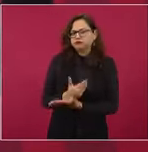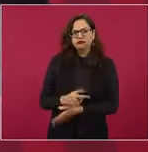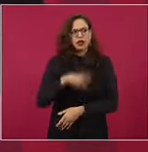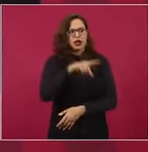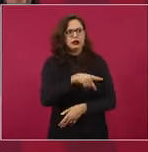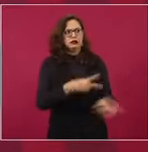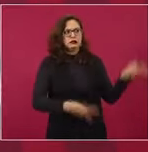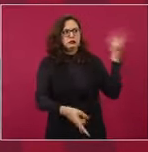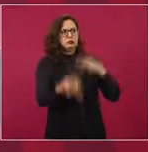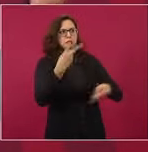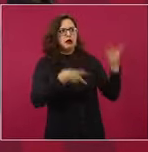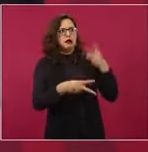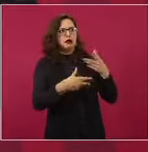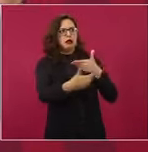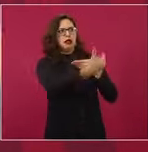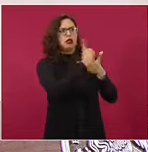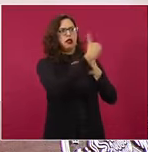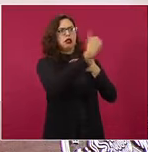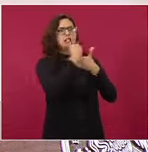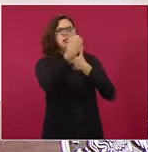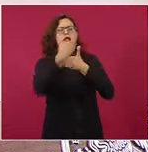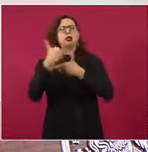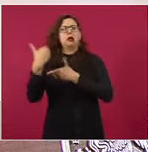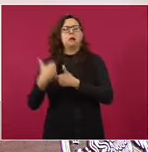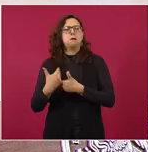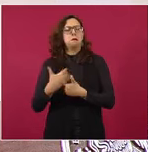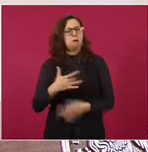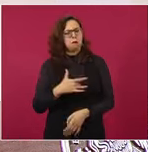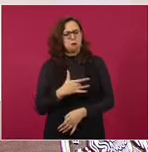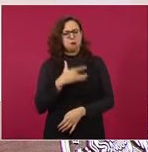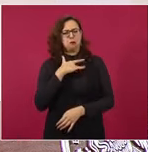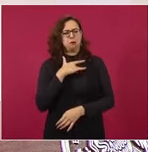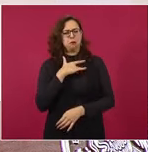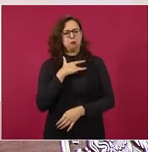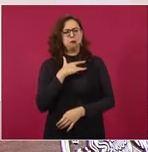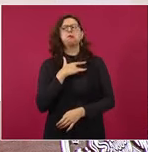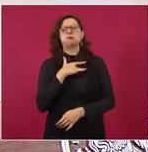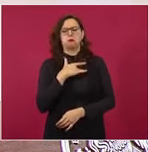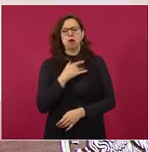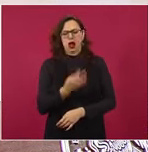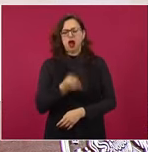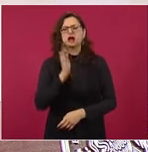fueron a trabajar honradamente.